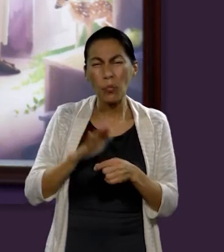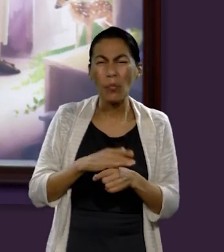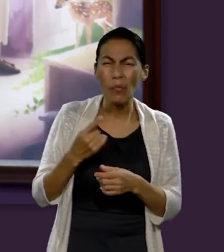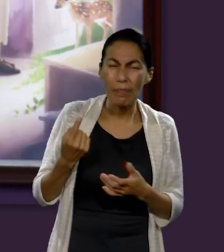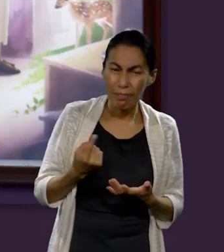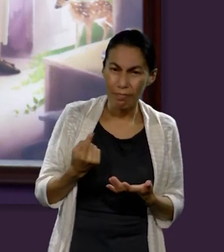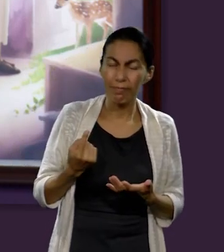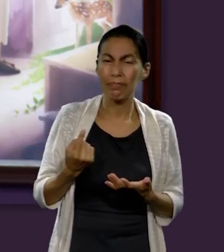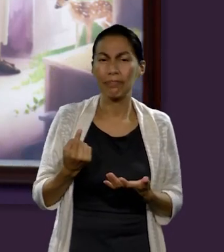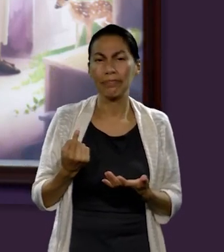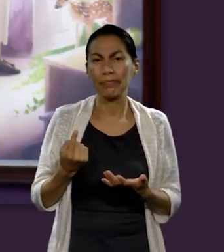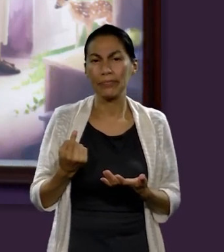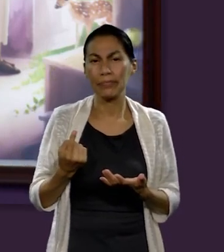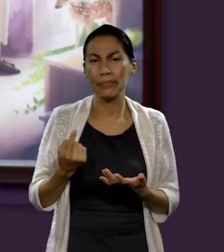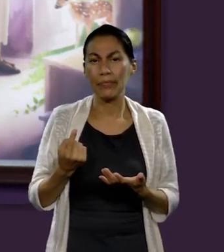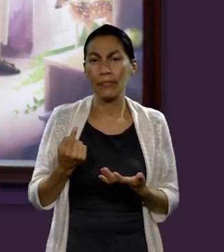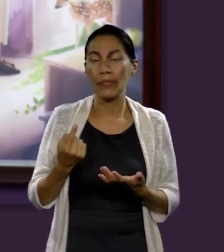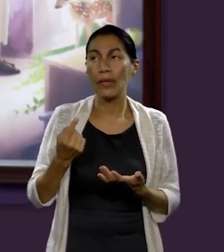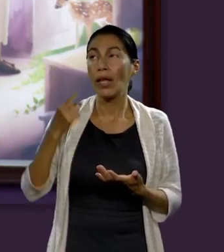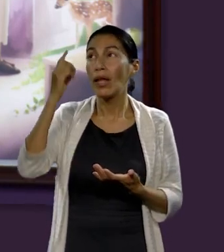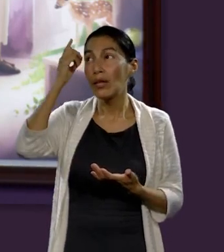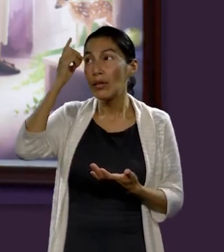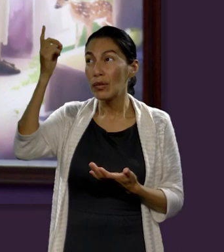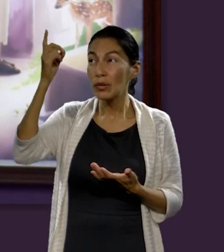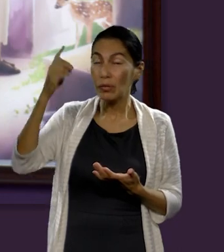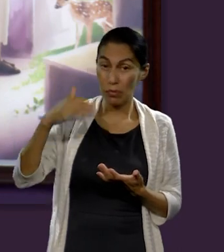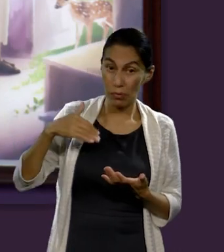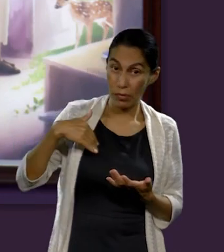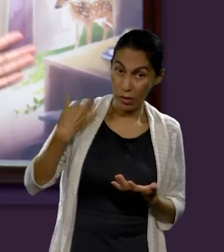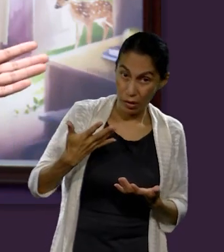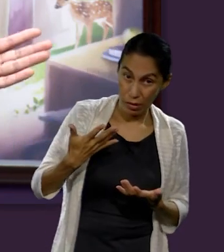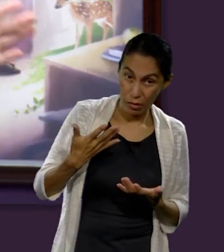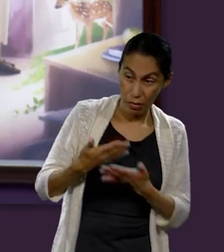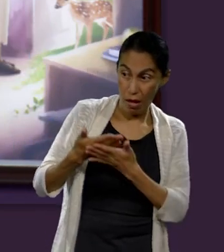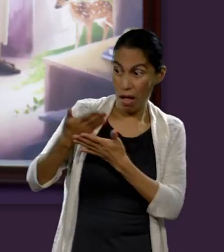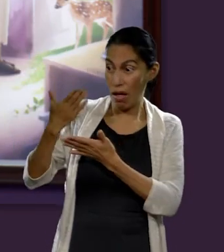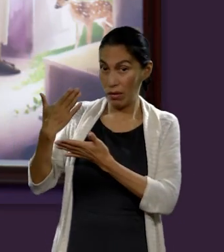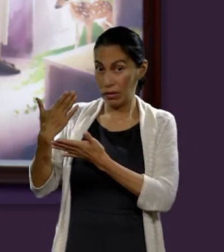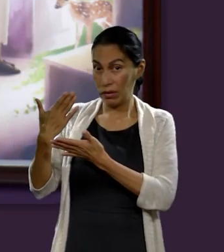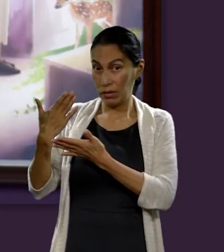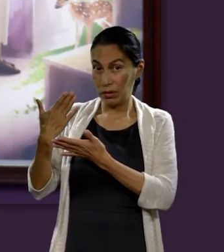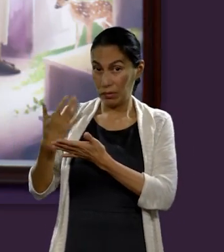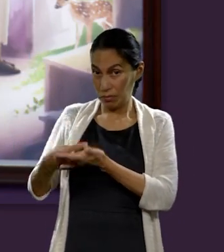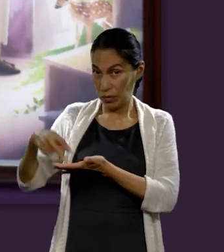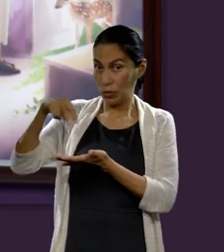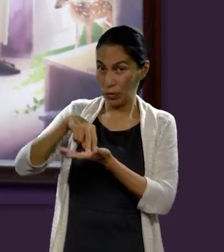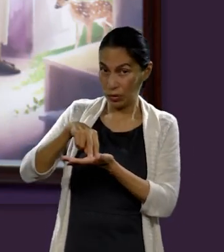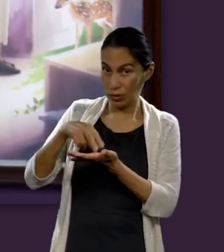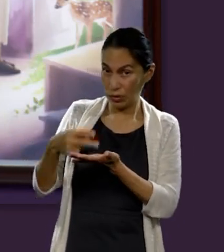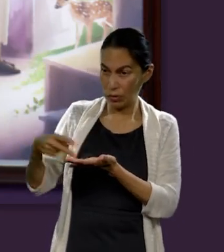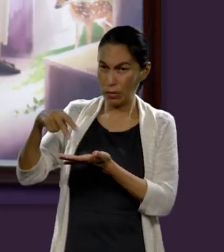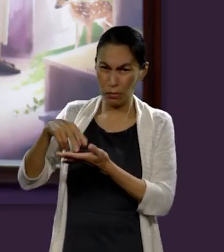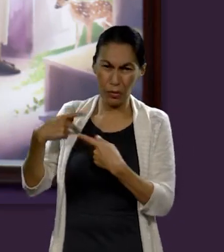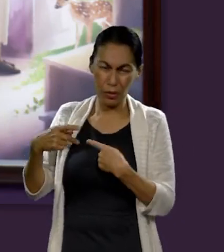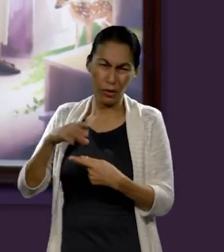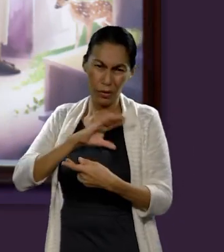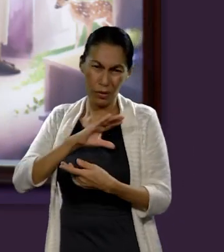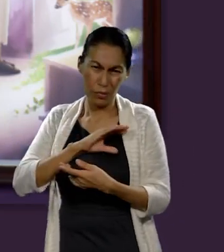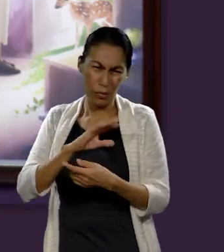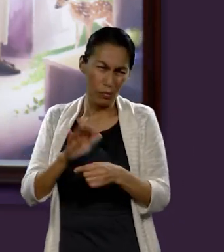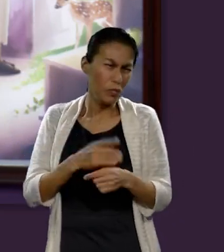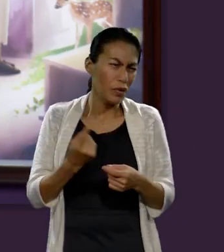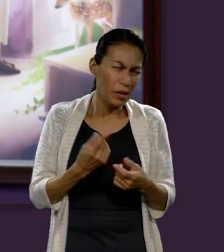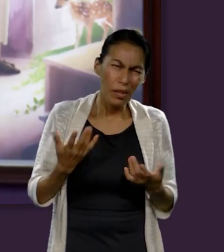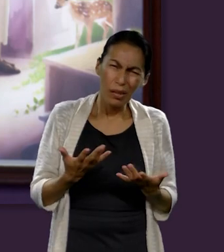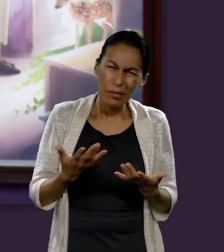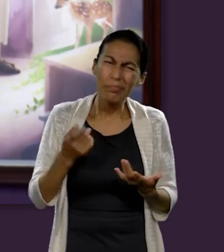y eso es ¿por qué no Dios hace este milagro que ha hecho con varias personas antes de resucitar con todas las personas